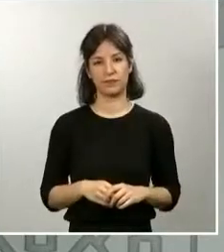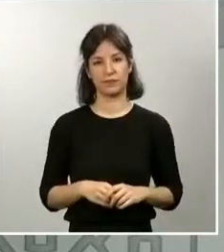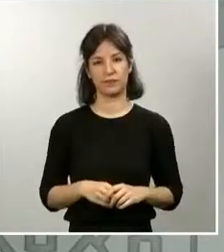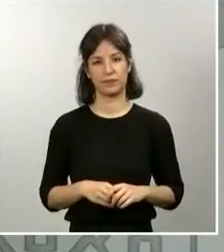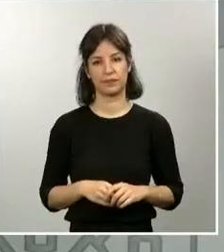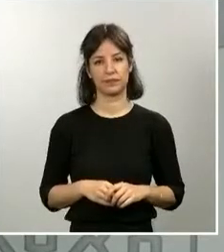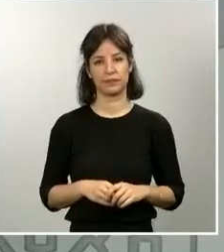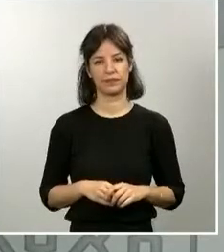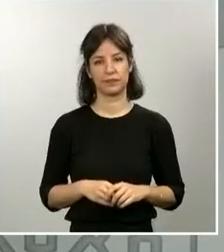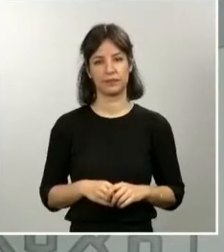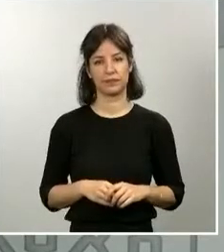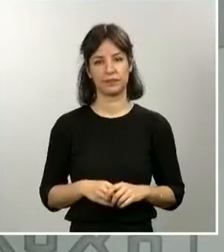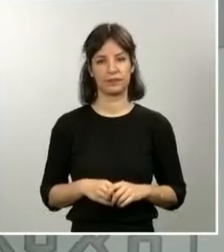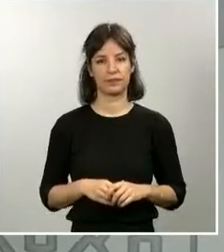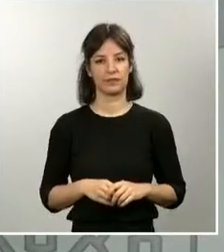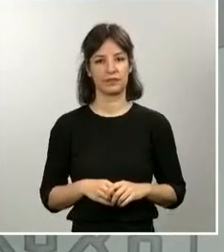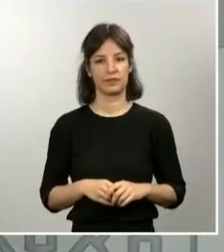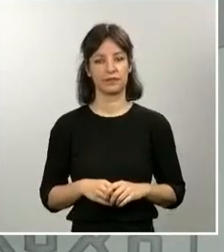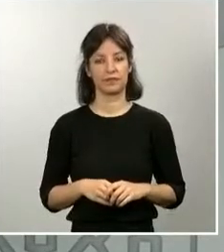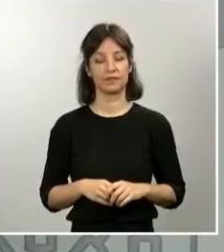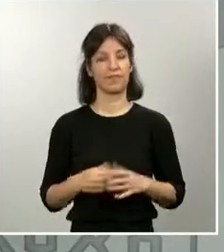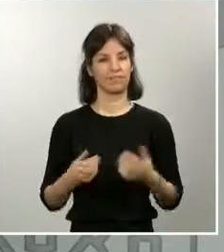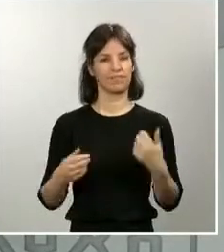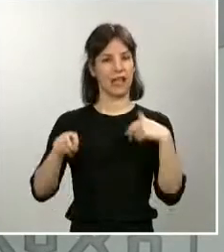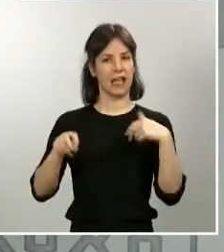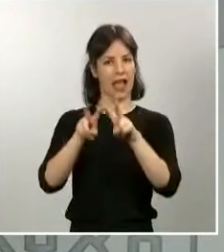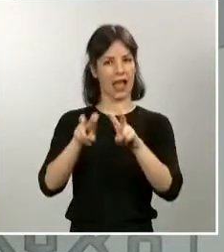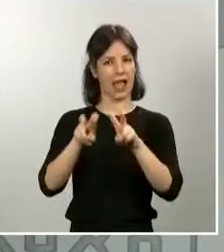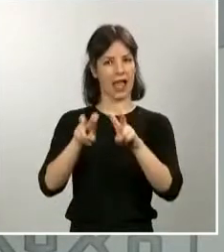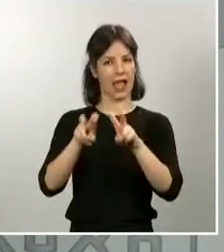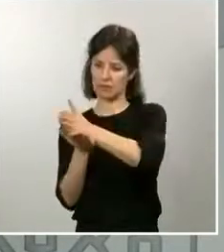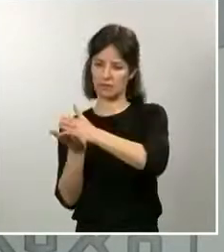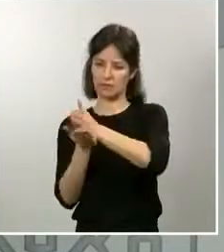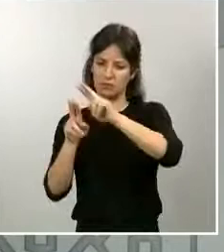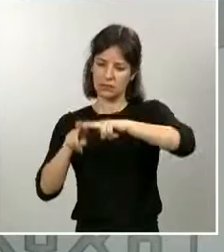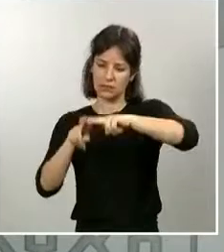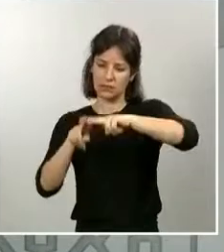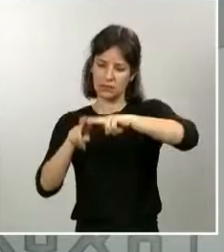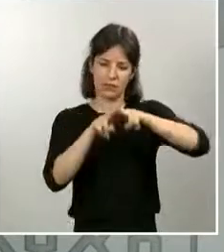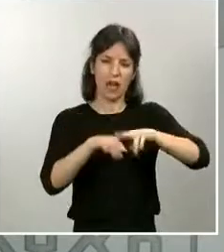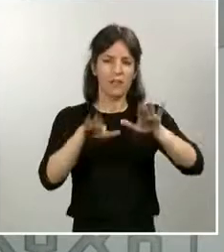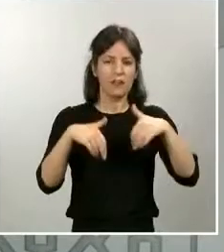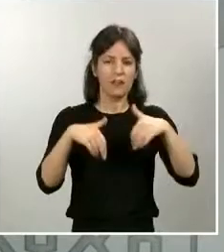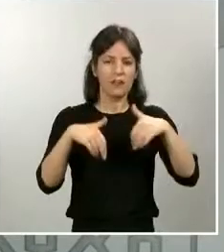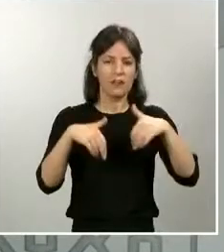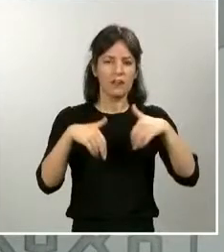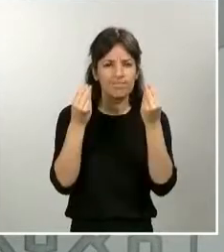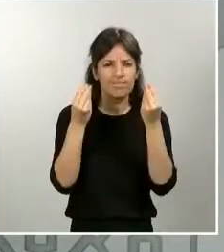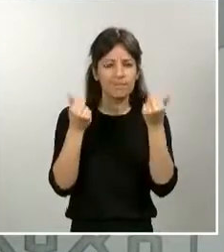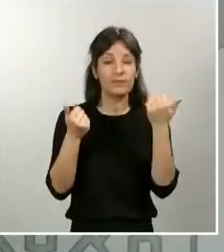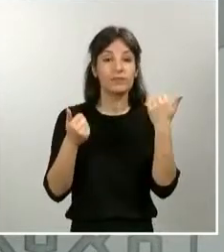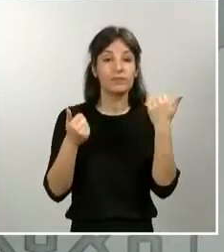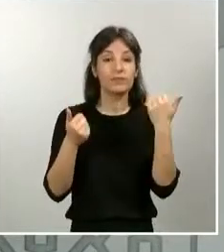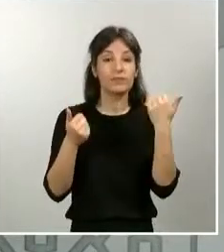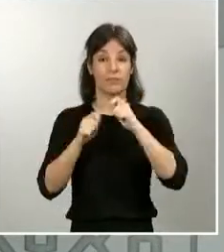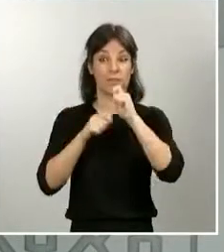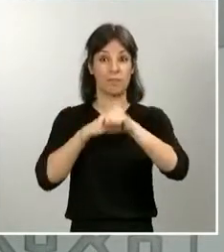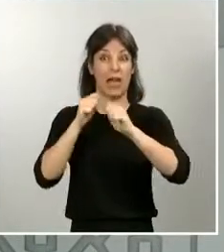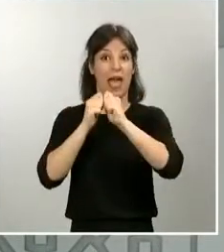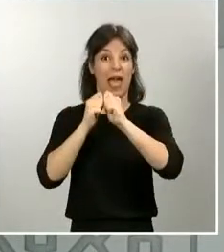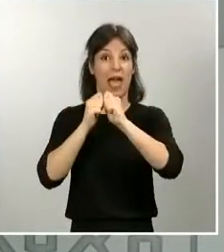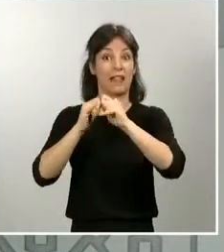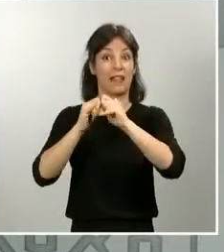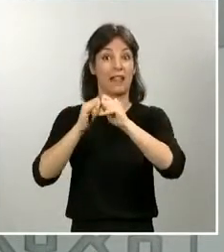estamos haciendo, lo que vamos observando es que la tasa de crecimiento de la pandemia está disminuyendo en prácticamente todas las